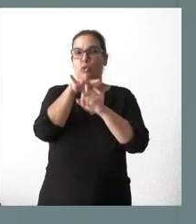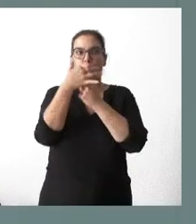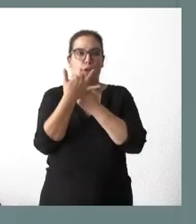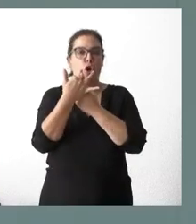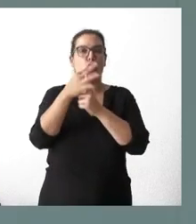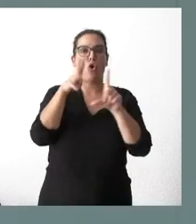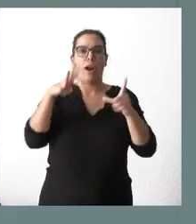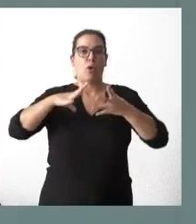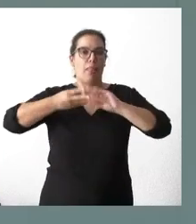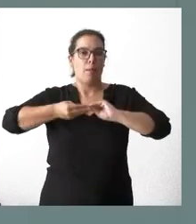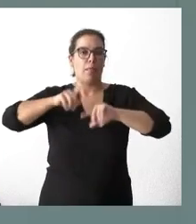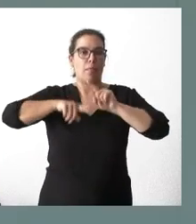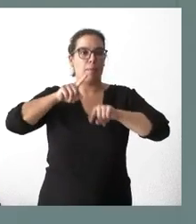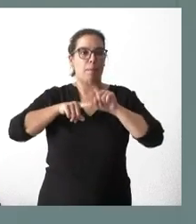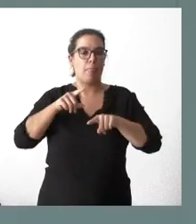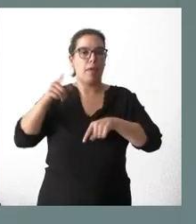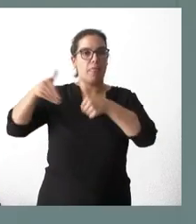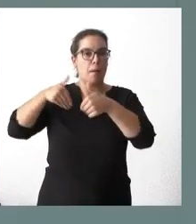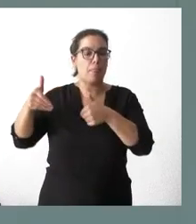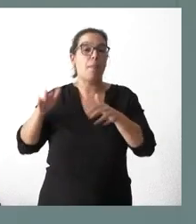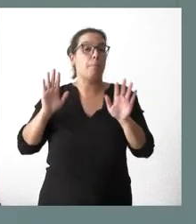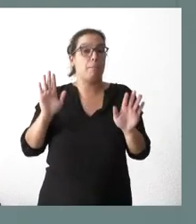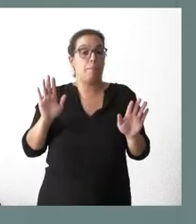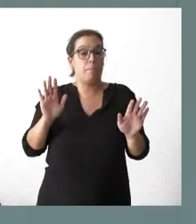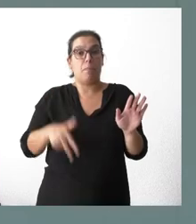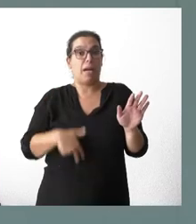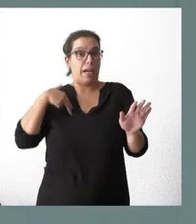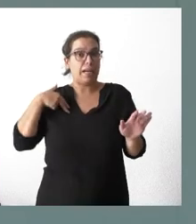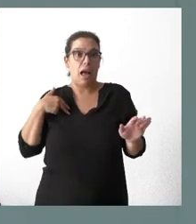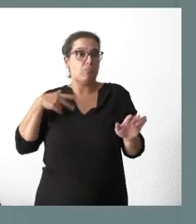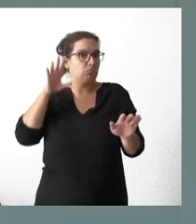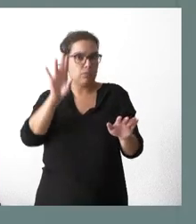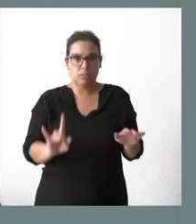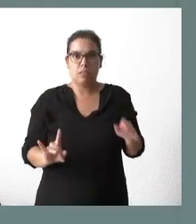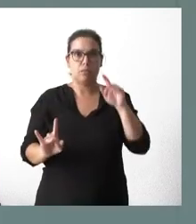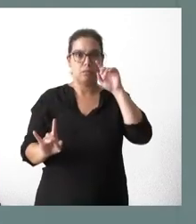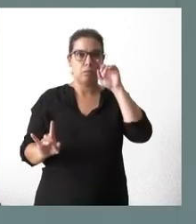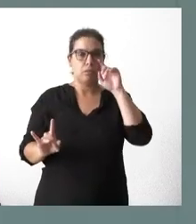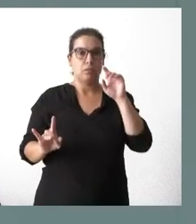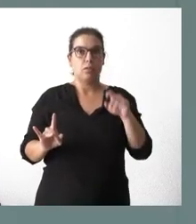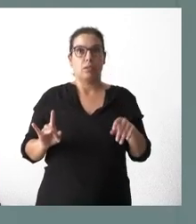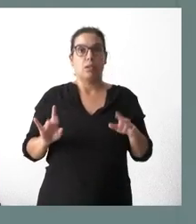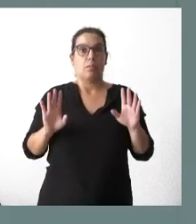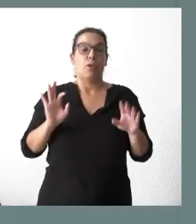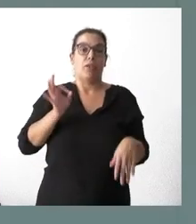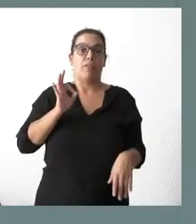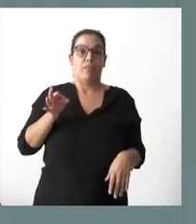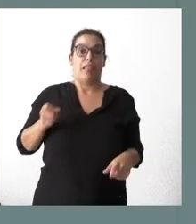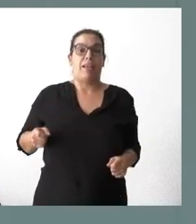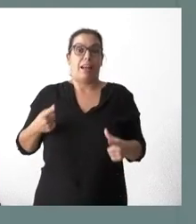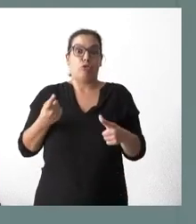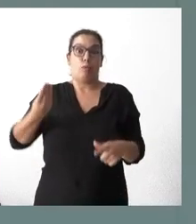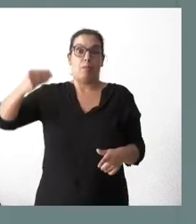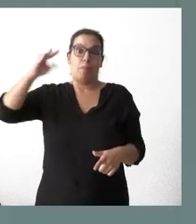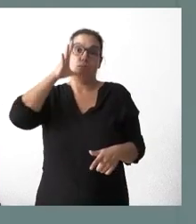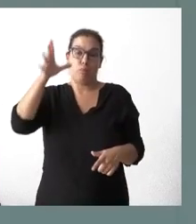horarios adaptan quizá algunas demandas, pero nuestra filosofía es volver a ello, prueba de ello es que nos está costando mucho más de lo que nos costaba antes como consecuencia de